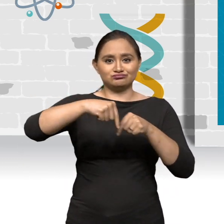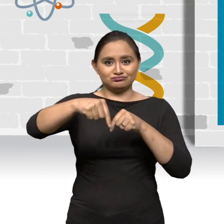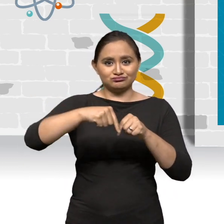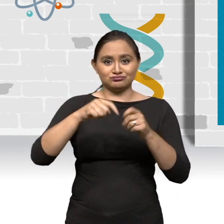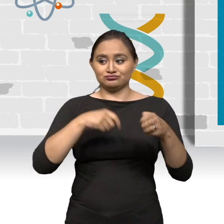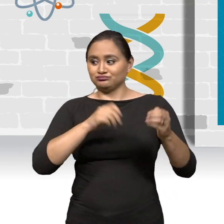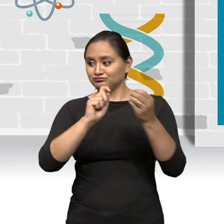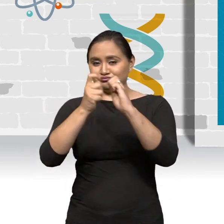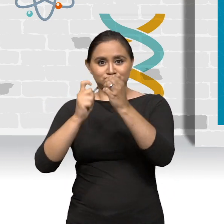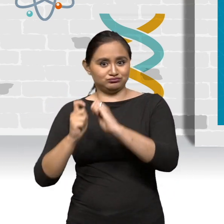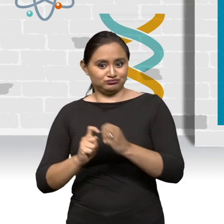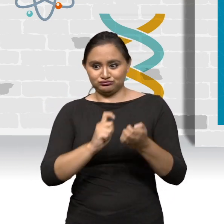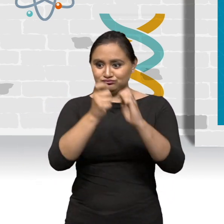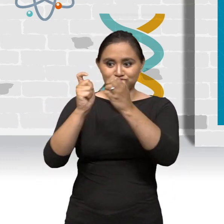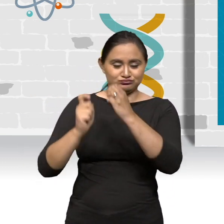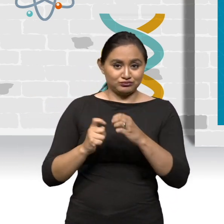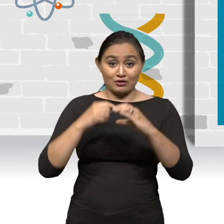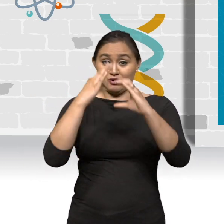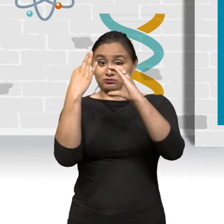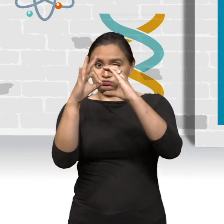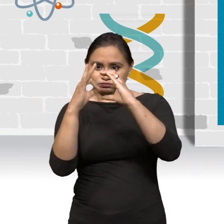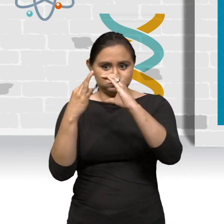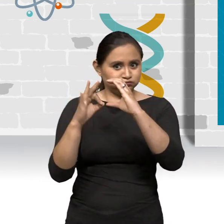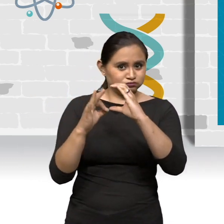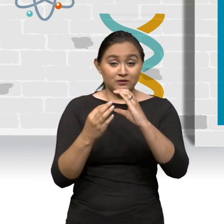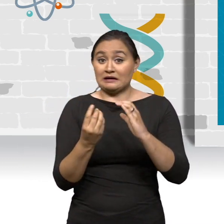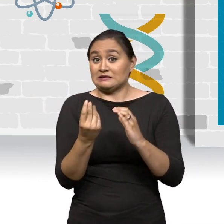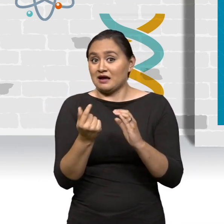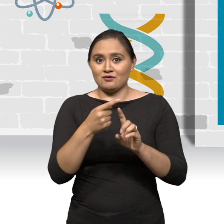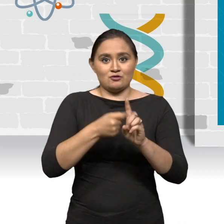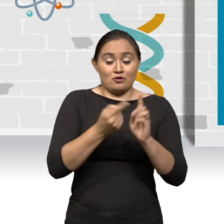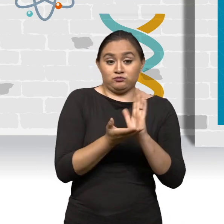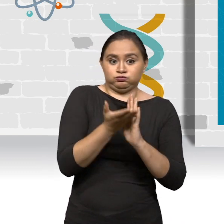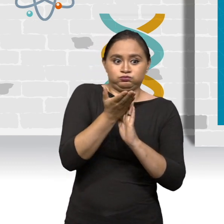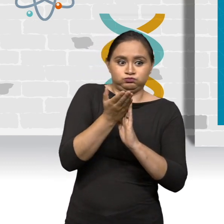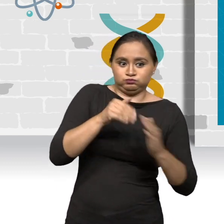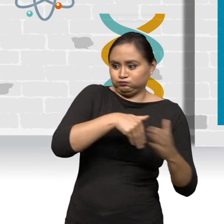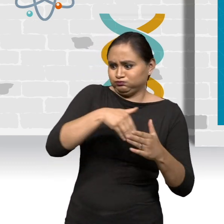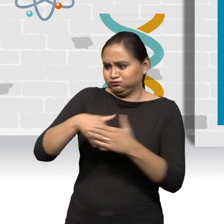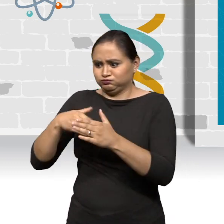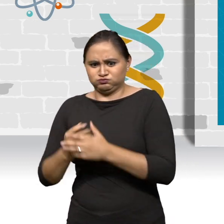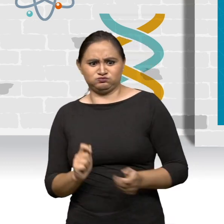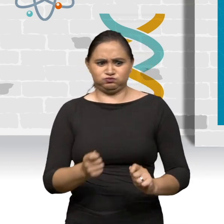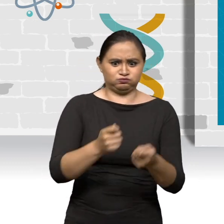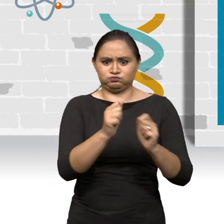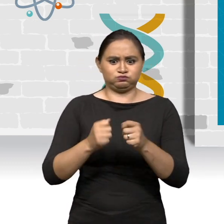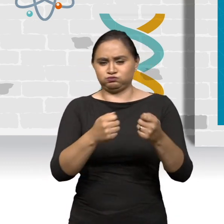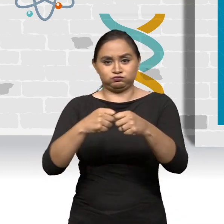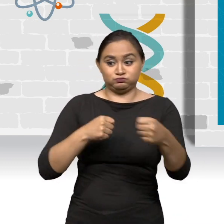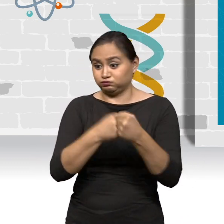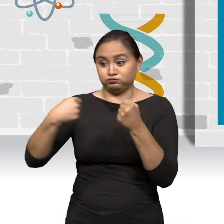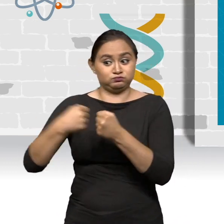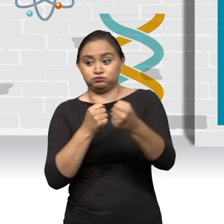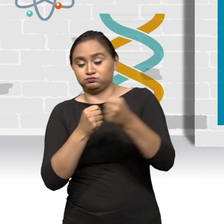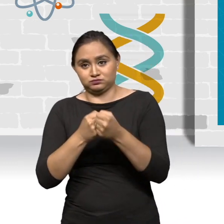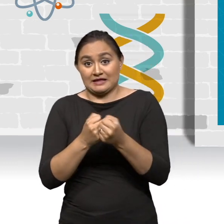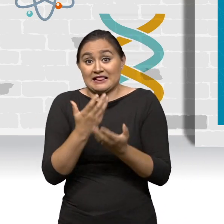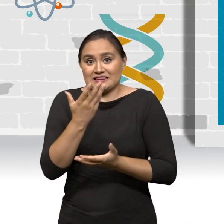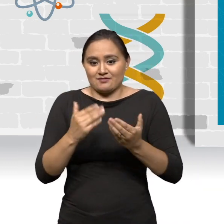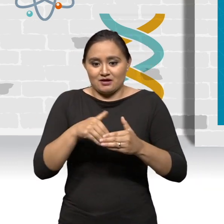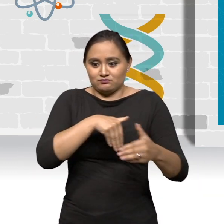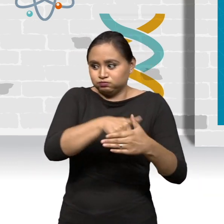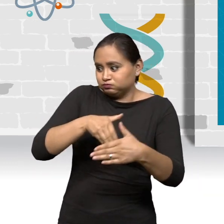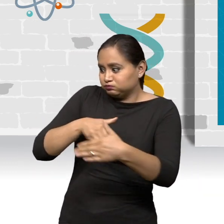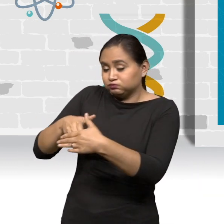moléculas. A mayor temperatura, las moléculas se mueven más rápido, los choques con las paredes del recipiente aumentan y, si las